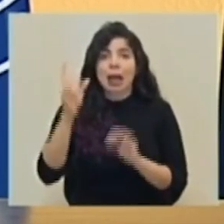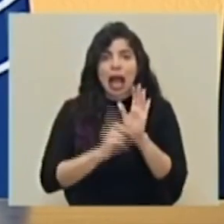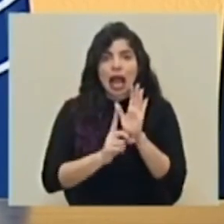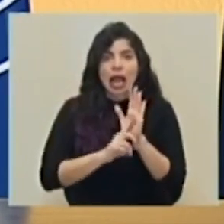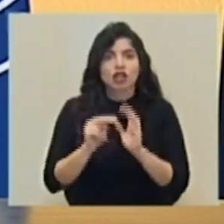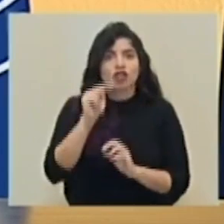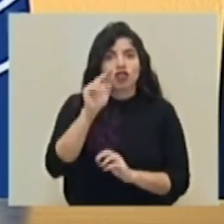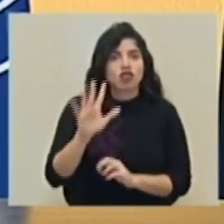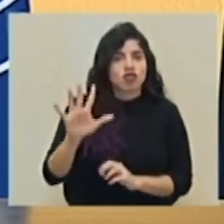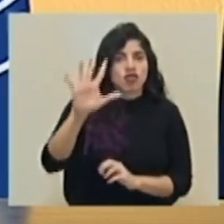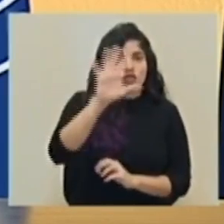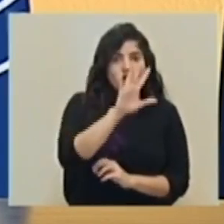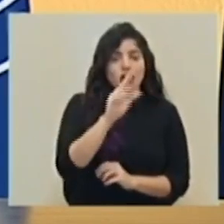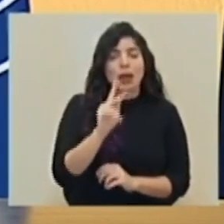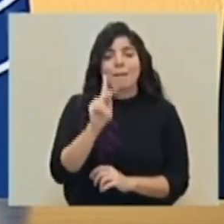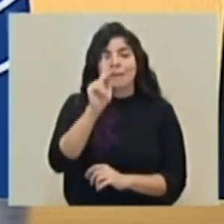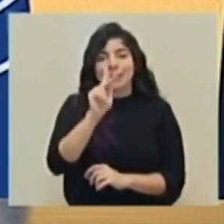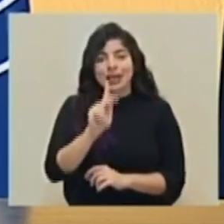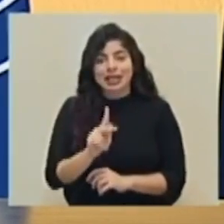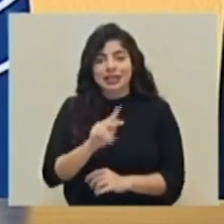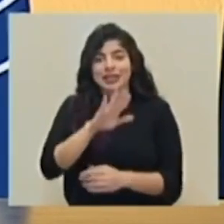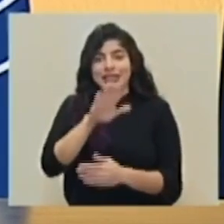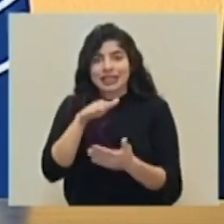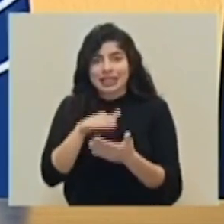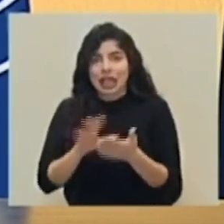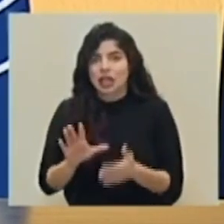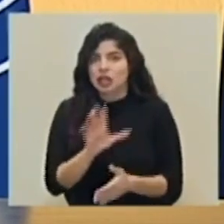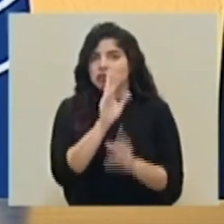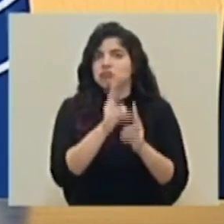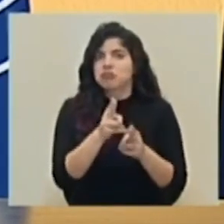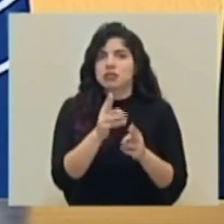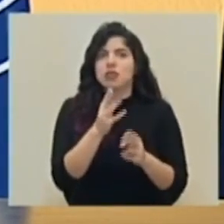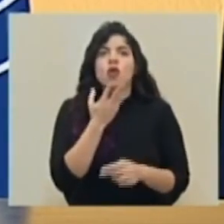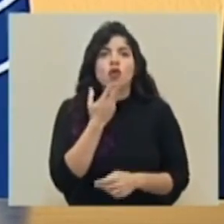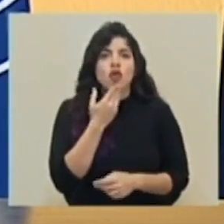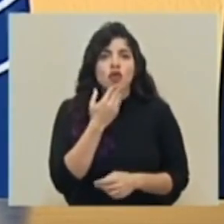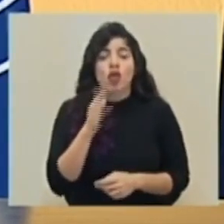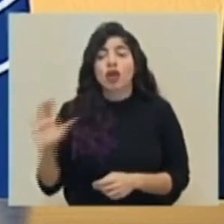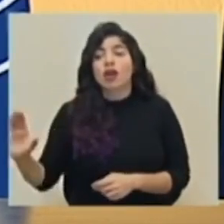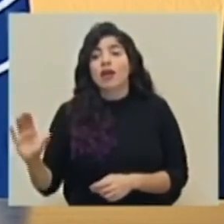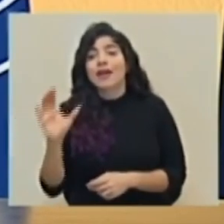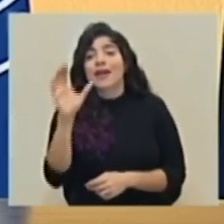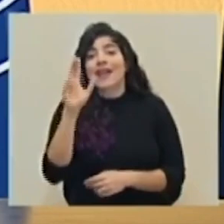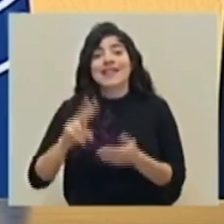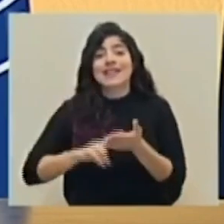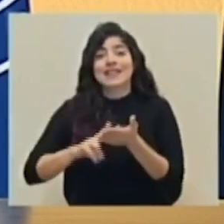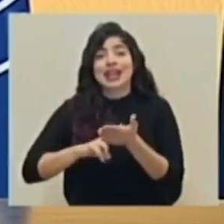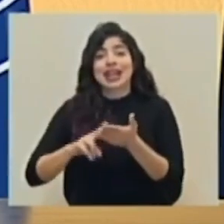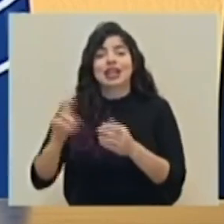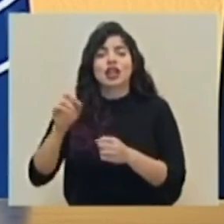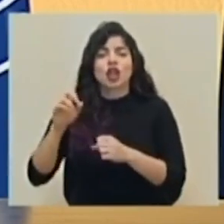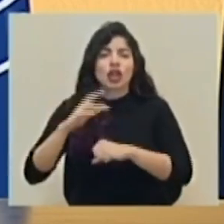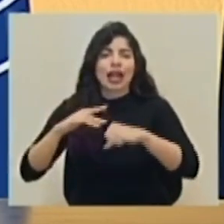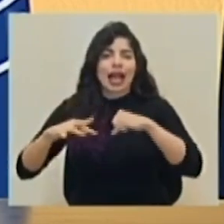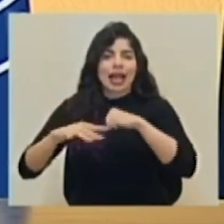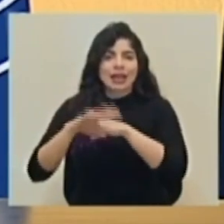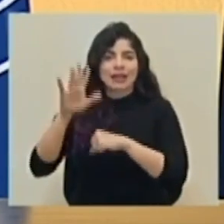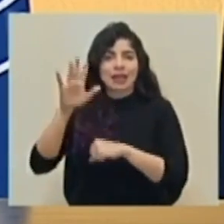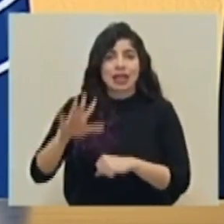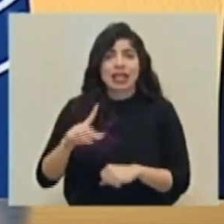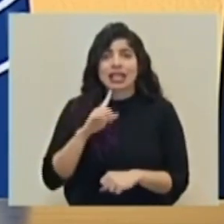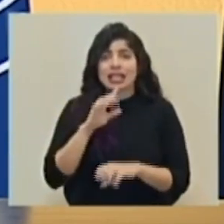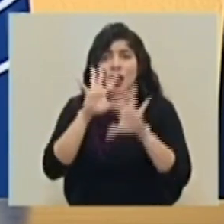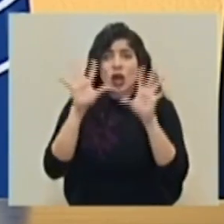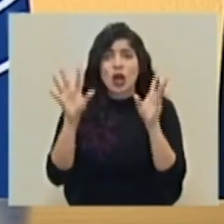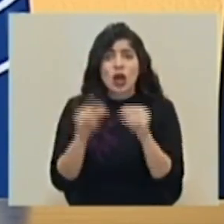todo el Pacífico de nuestro país, el Valle Central y la alerta verde para el Caribe de nuestro país. Ha significado un trabajo